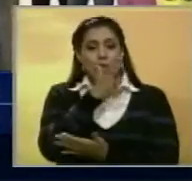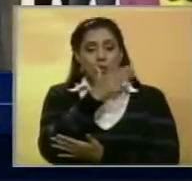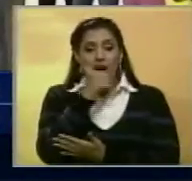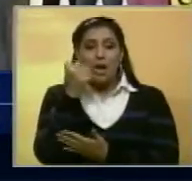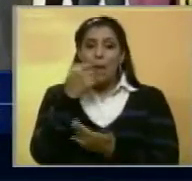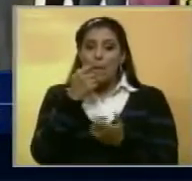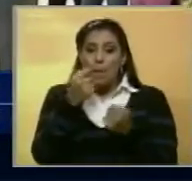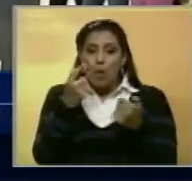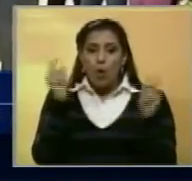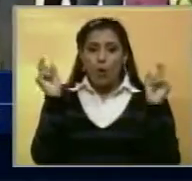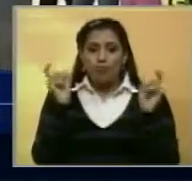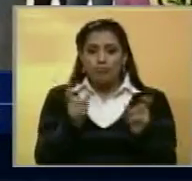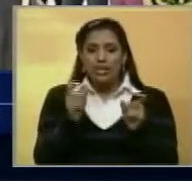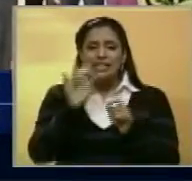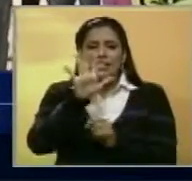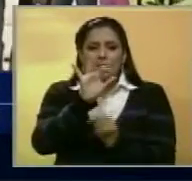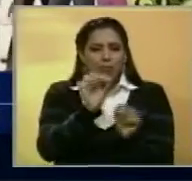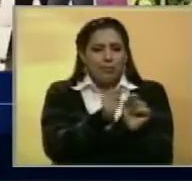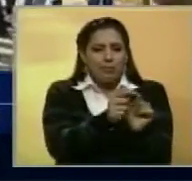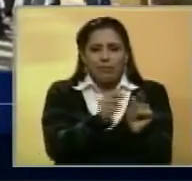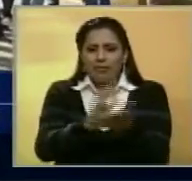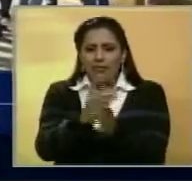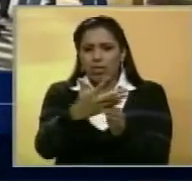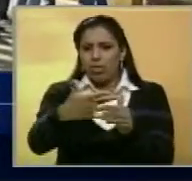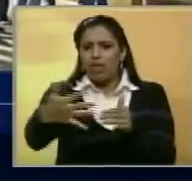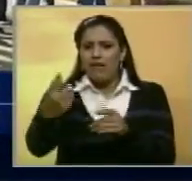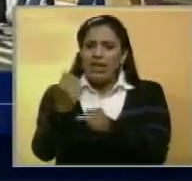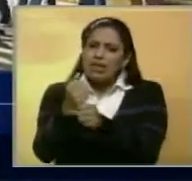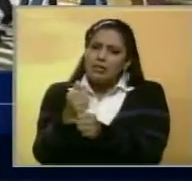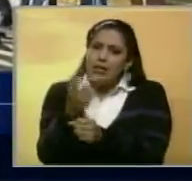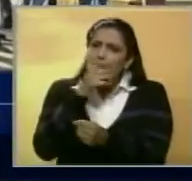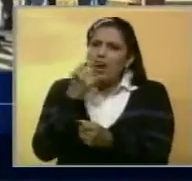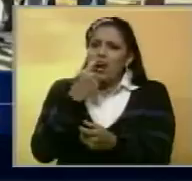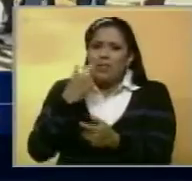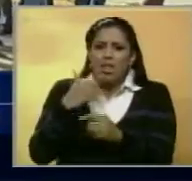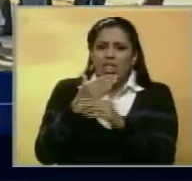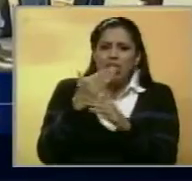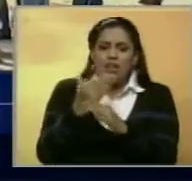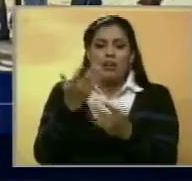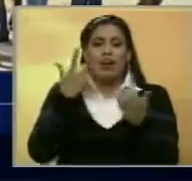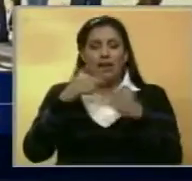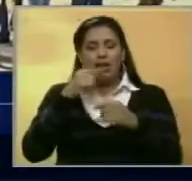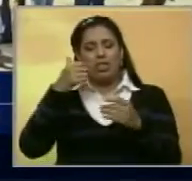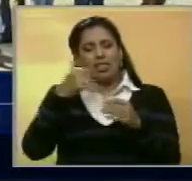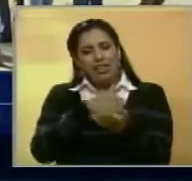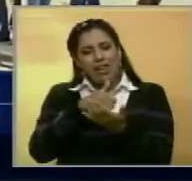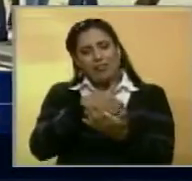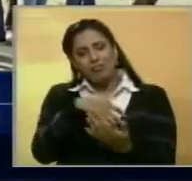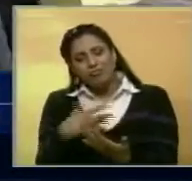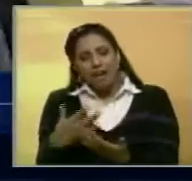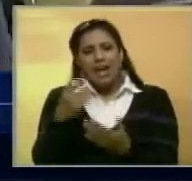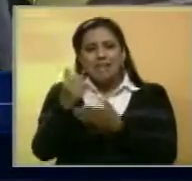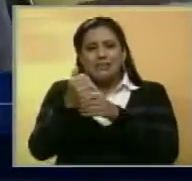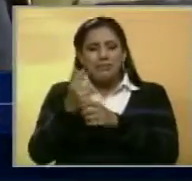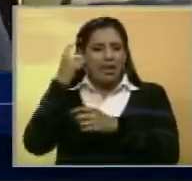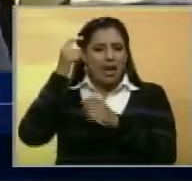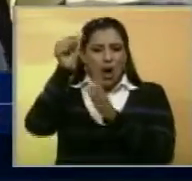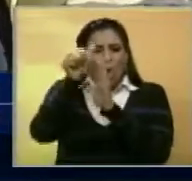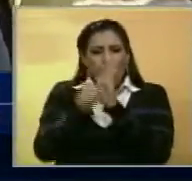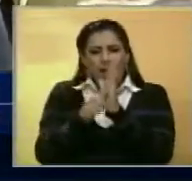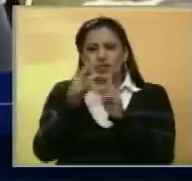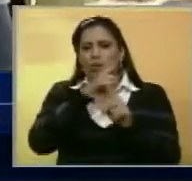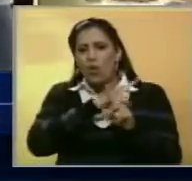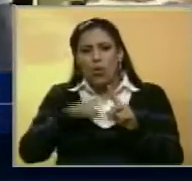llegan al hospital solo cubren el 5% de lo que consumen los niños que en su mayoría recaen a la espera de un trasplante de médula ósea